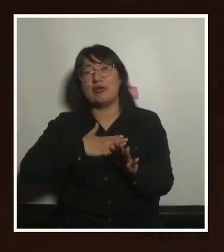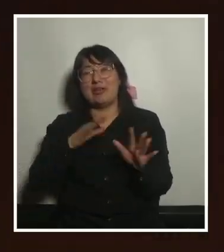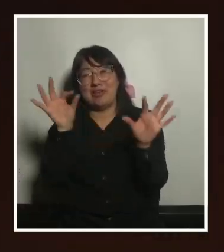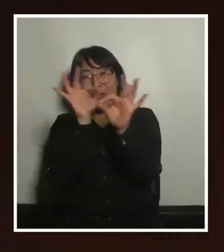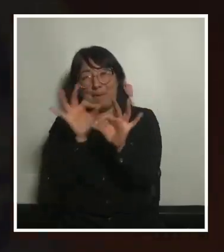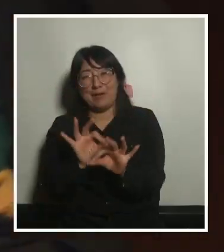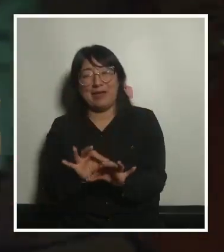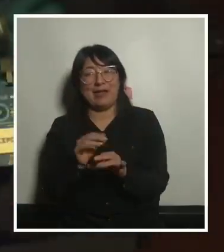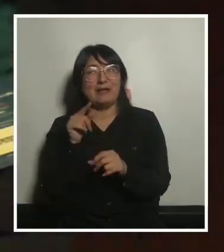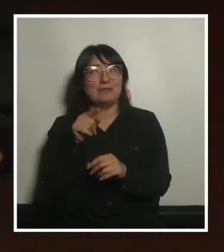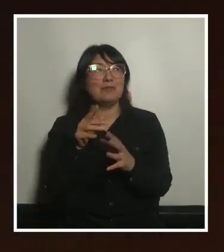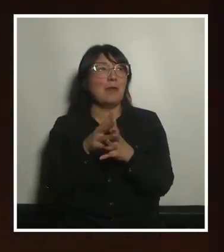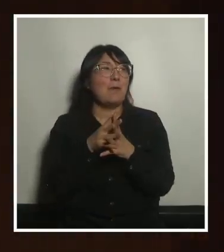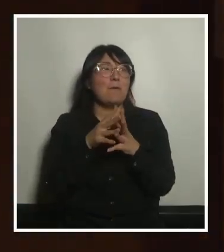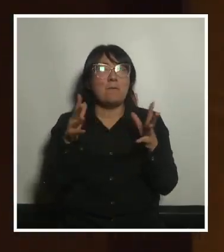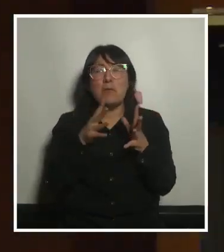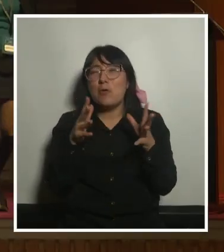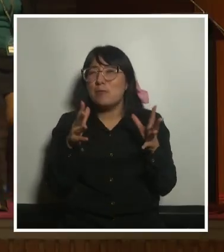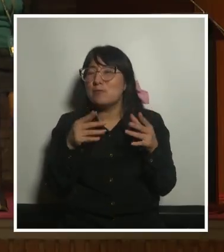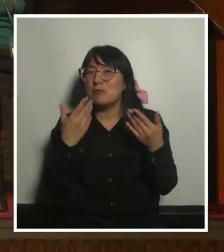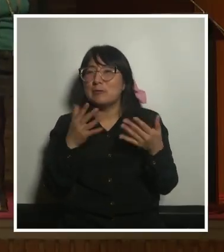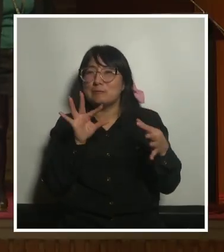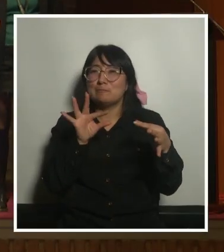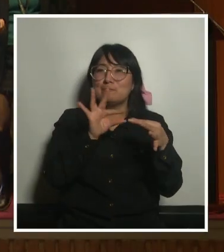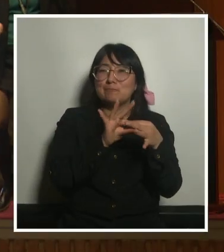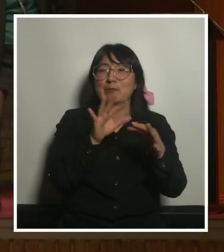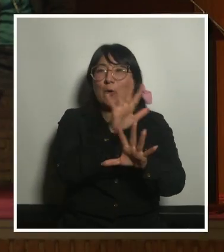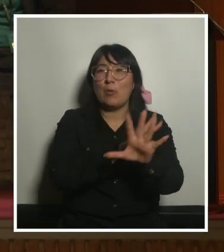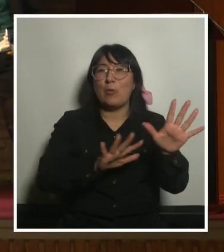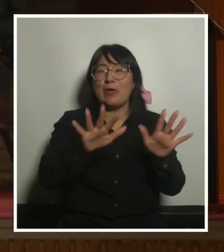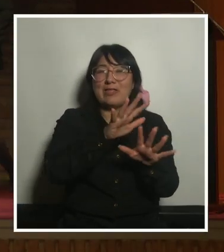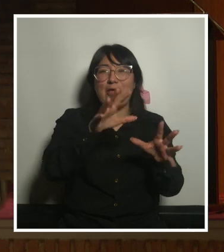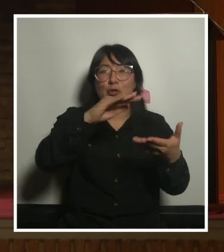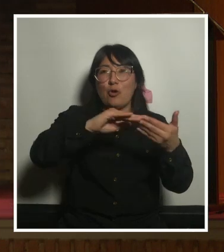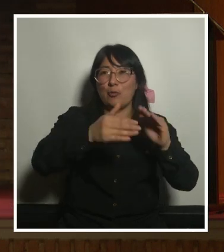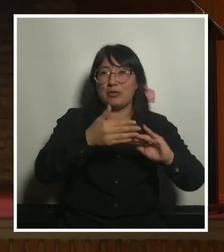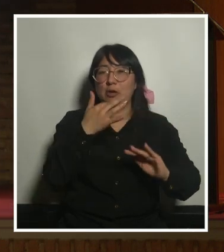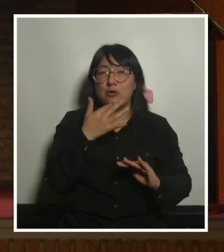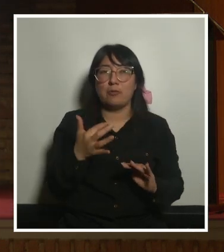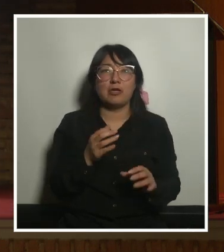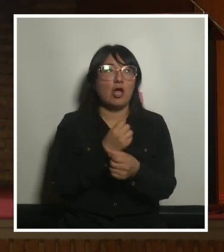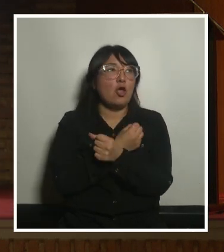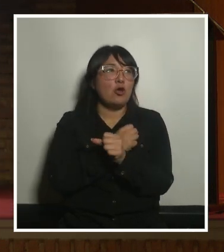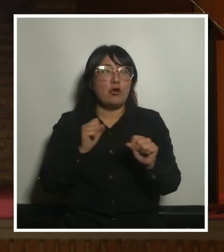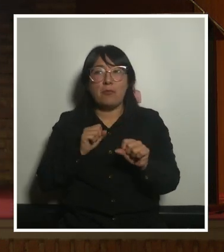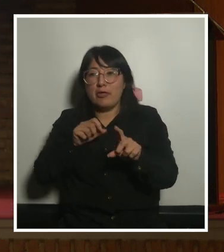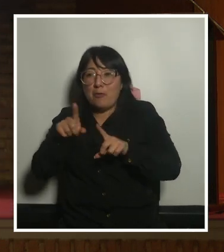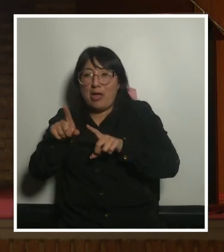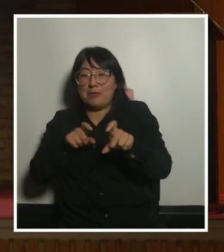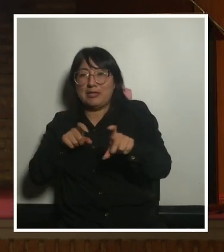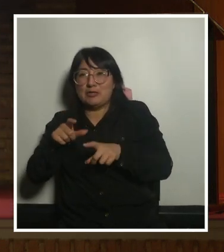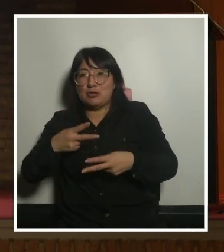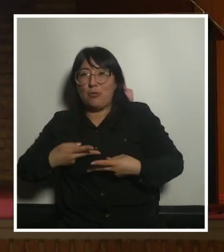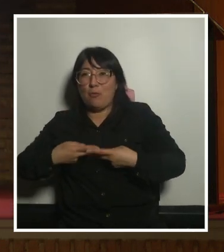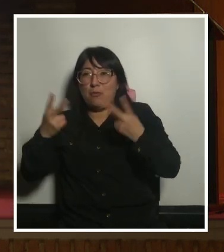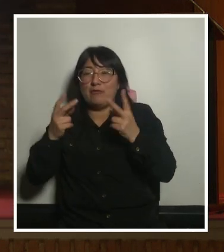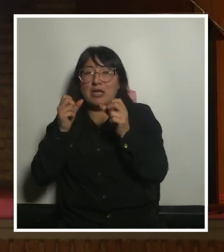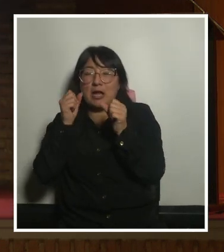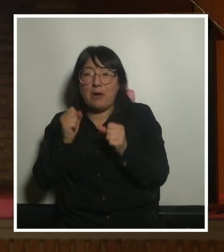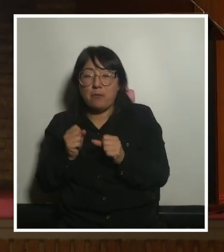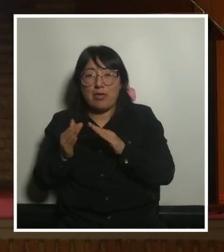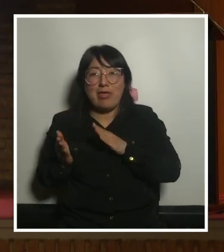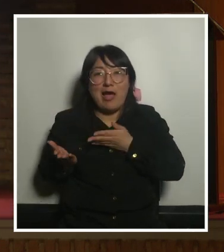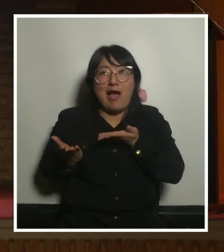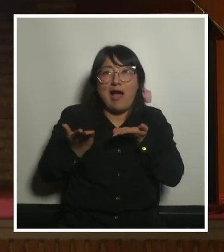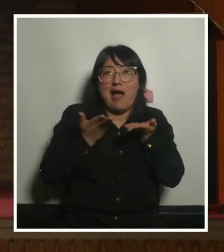que está muy basado en los cuidados comunitarios porque es imposible que la administración pública pueda llegar a proveer